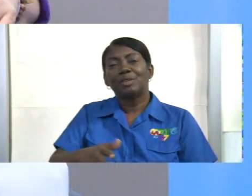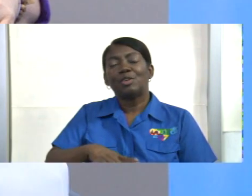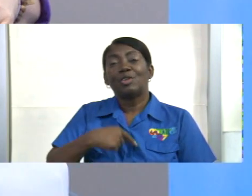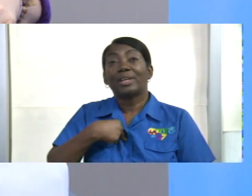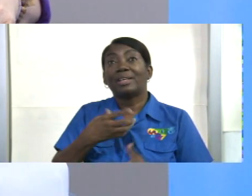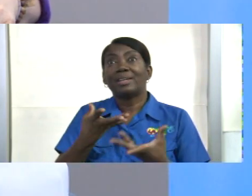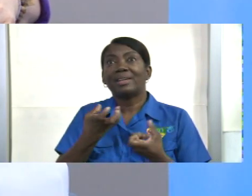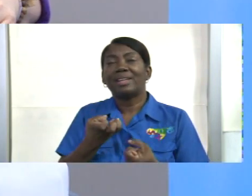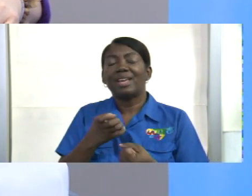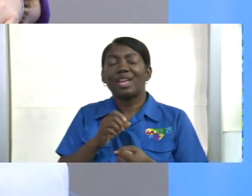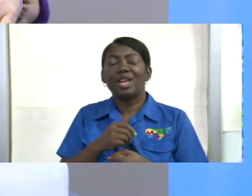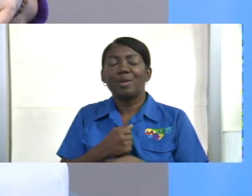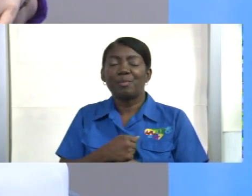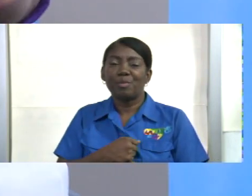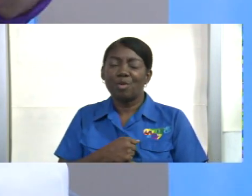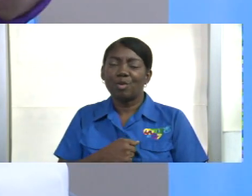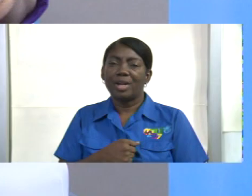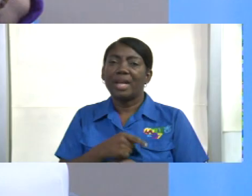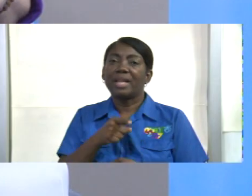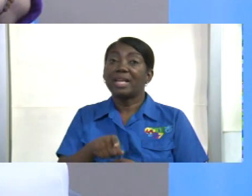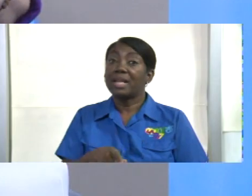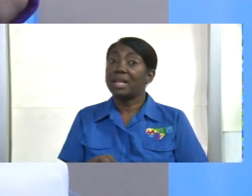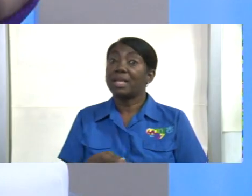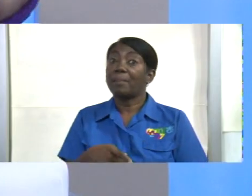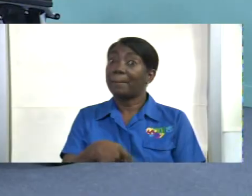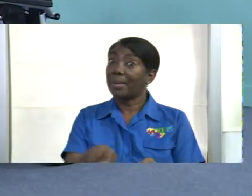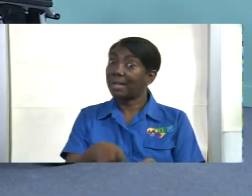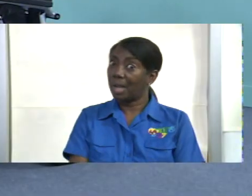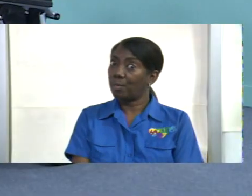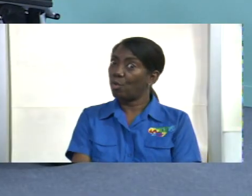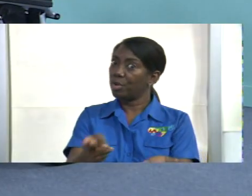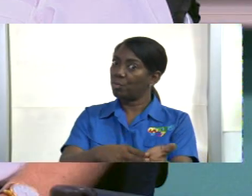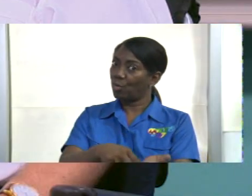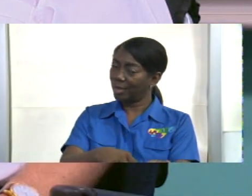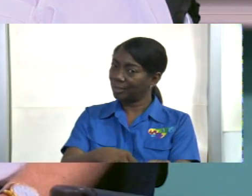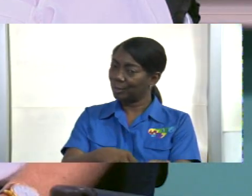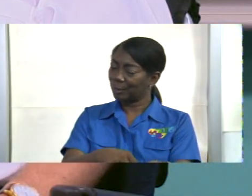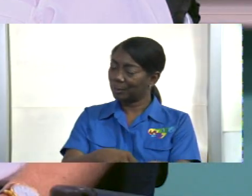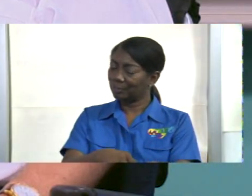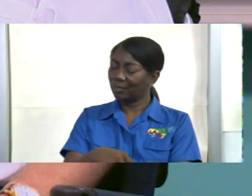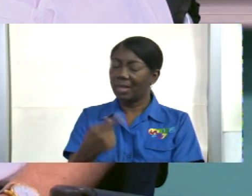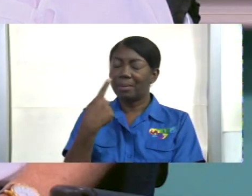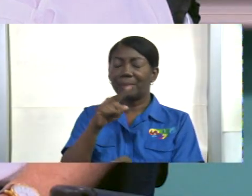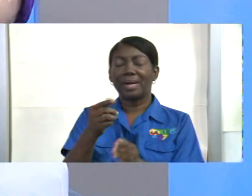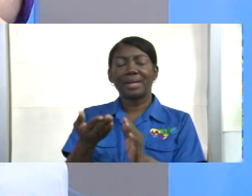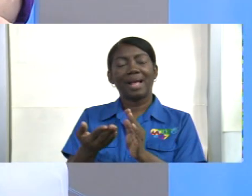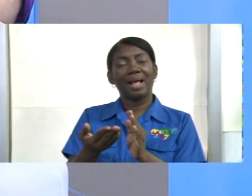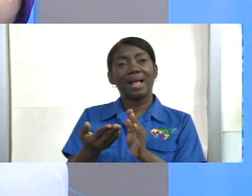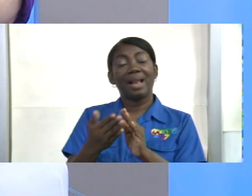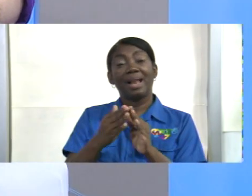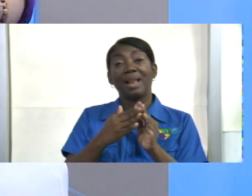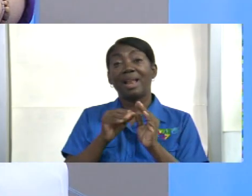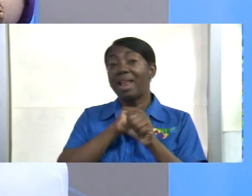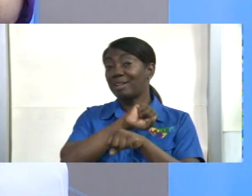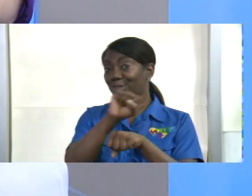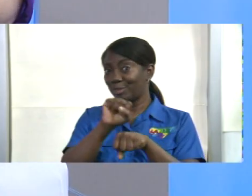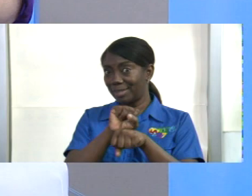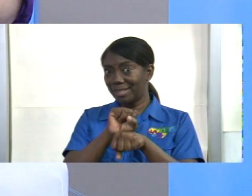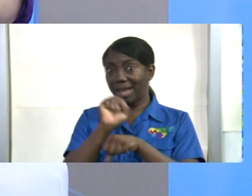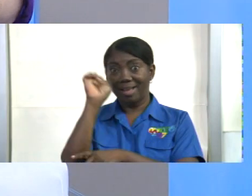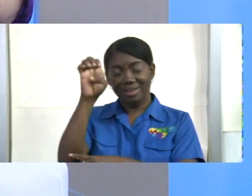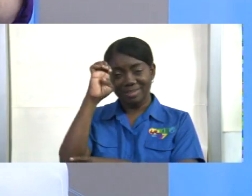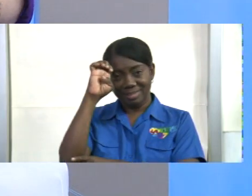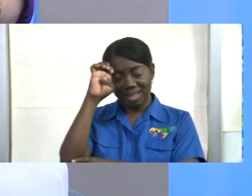y pagamos impuestos también por eso para la sociedad porque al estado que nosotros